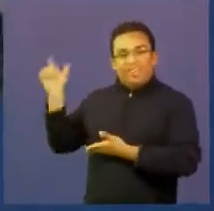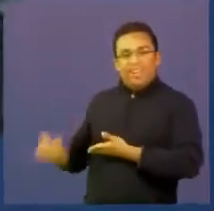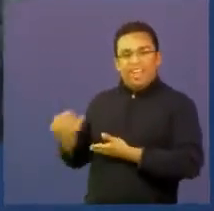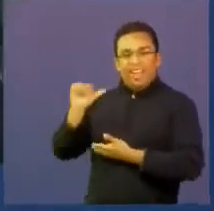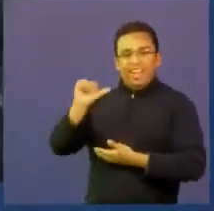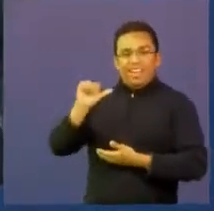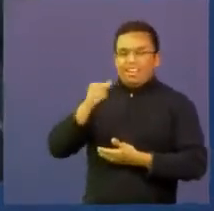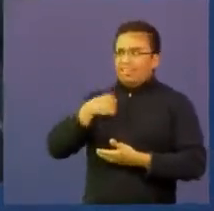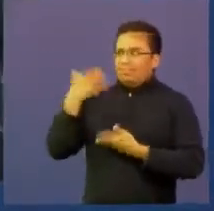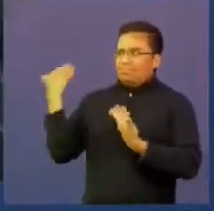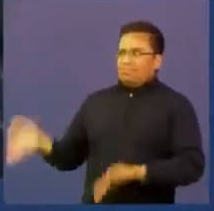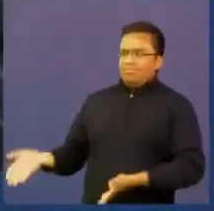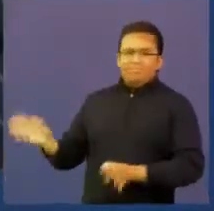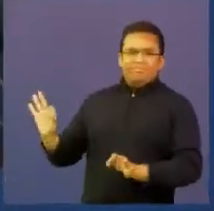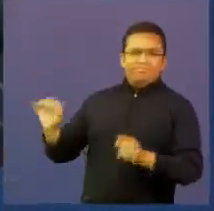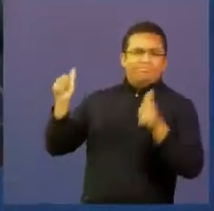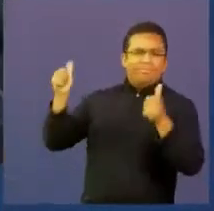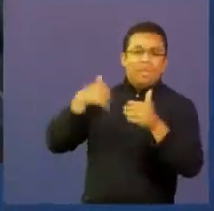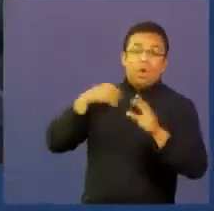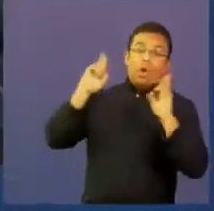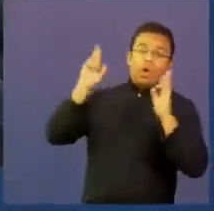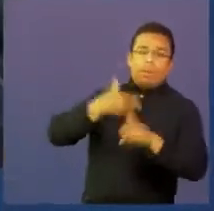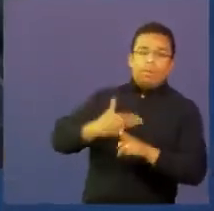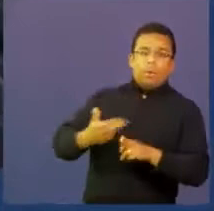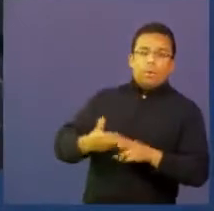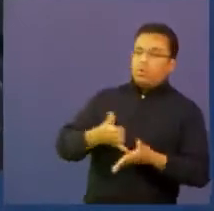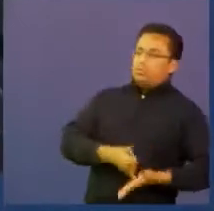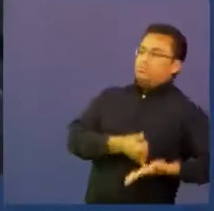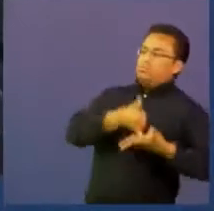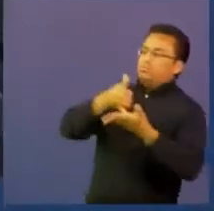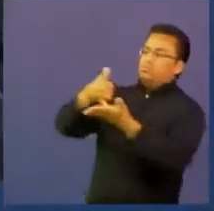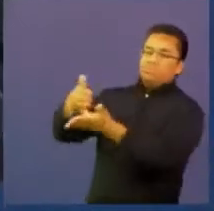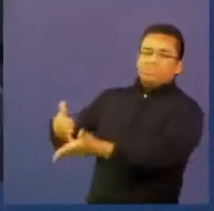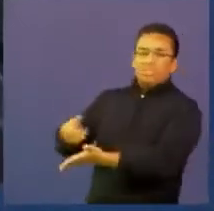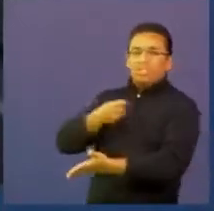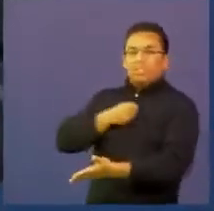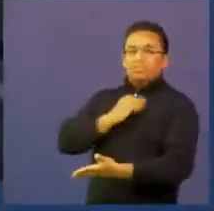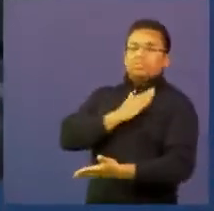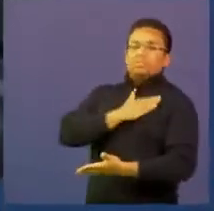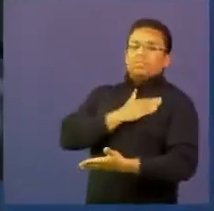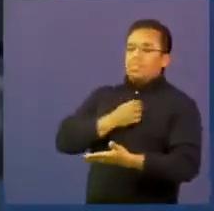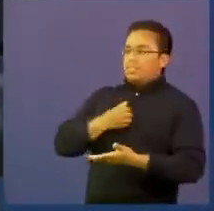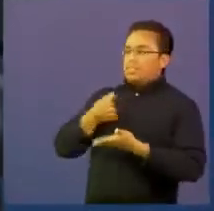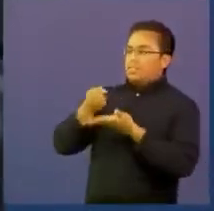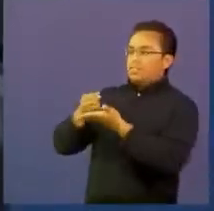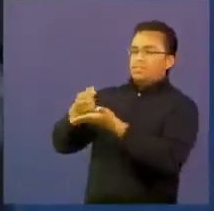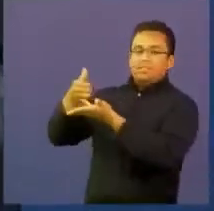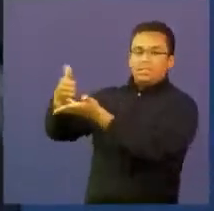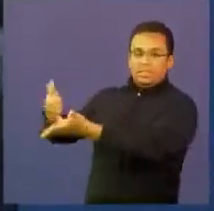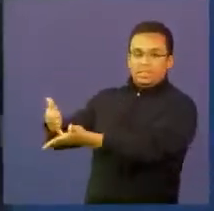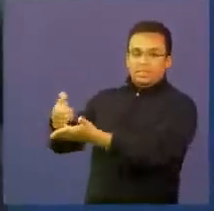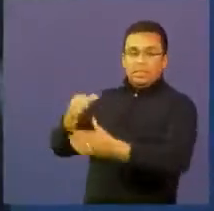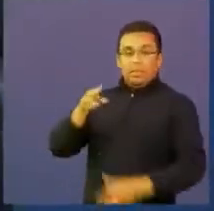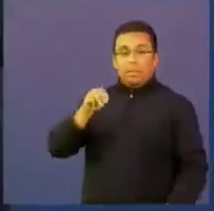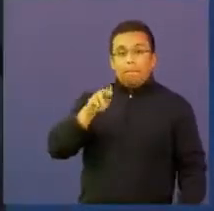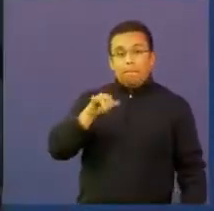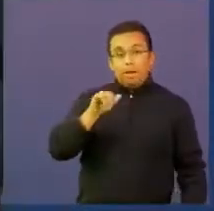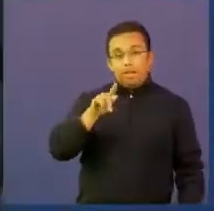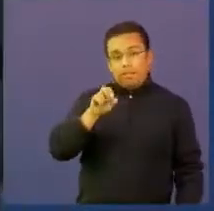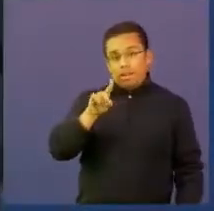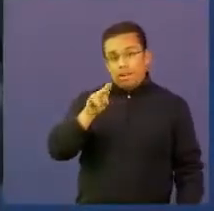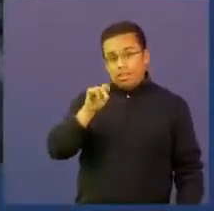mejor presentadora nominada seguramente a premios TV y novelas este año, María Fernanda González, que es la